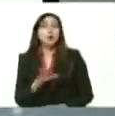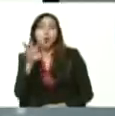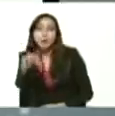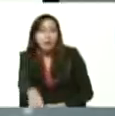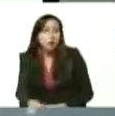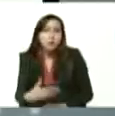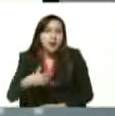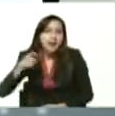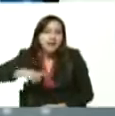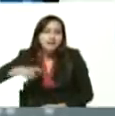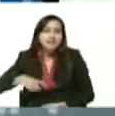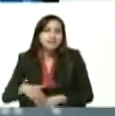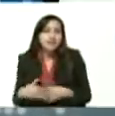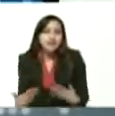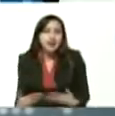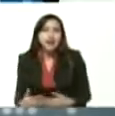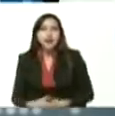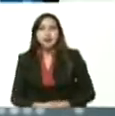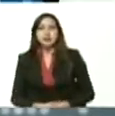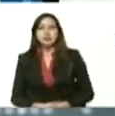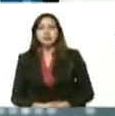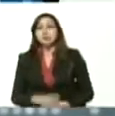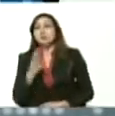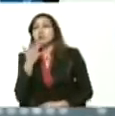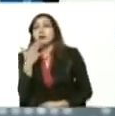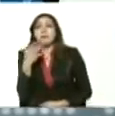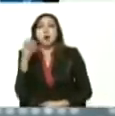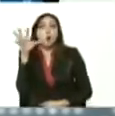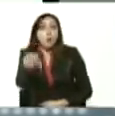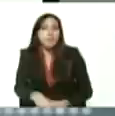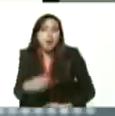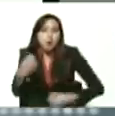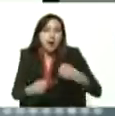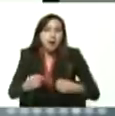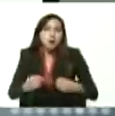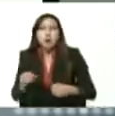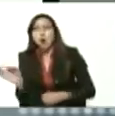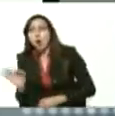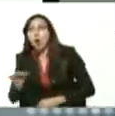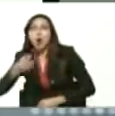desde un carro hasta un café,